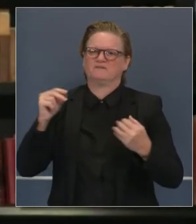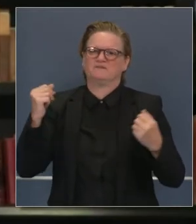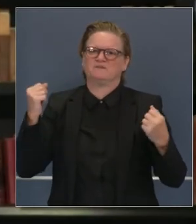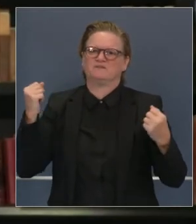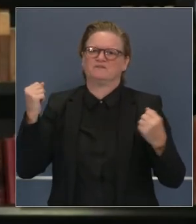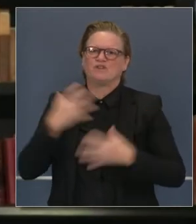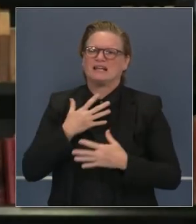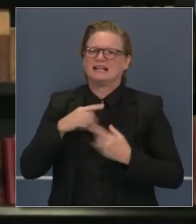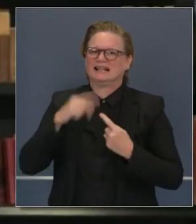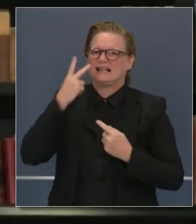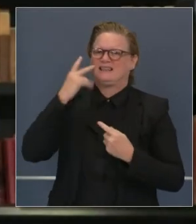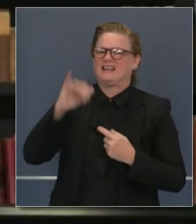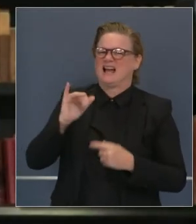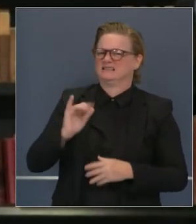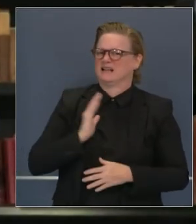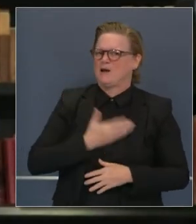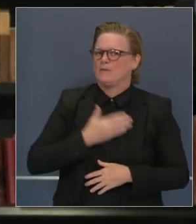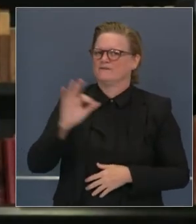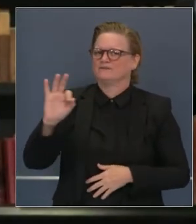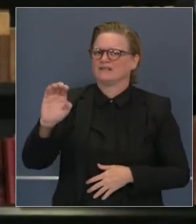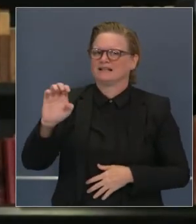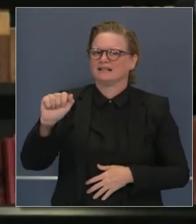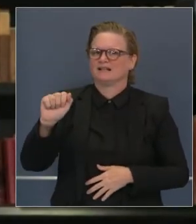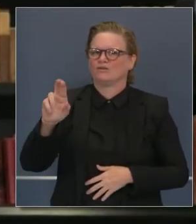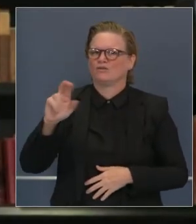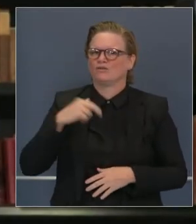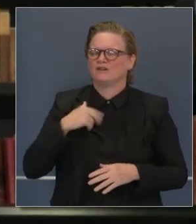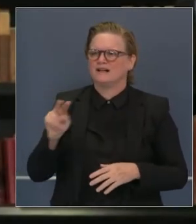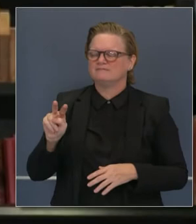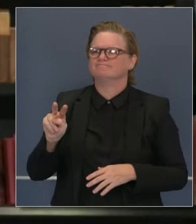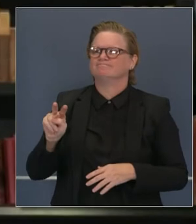y que seguimos temiendo de ahora en adelante.